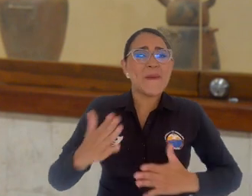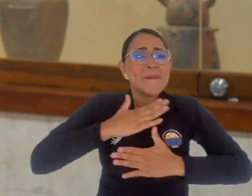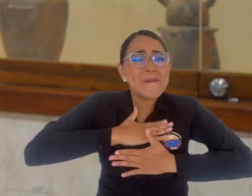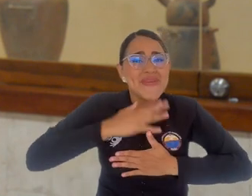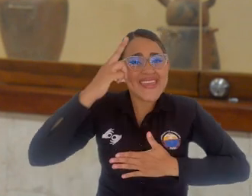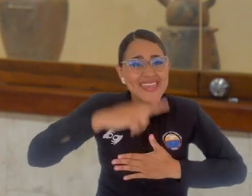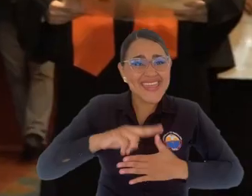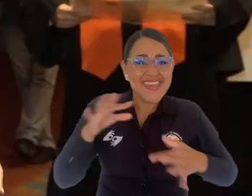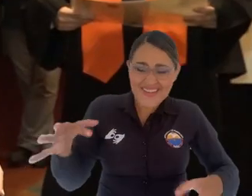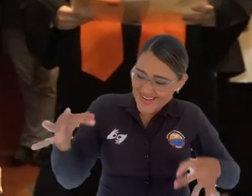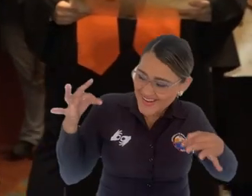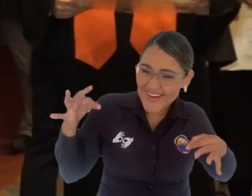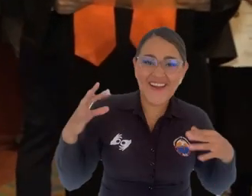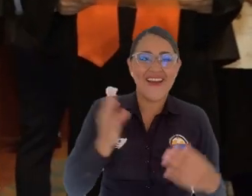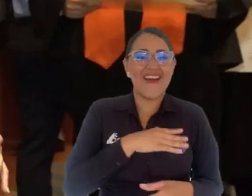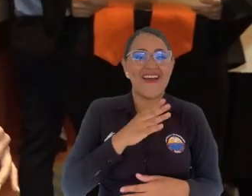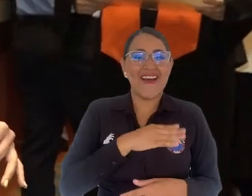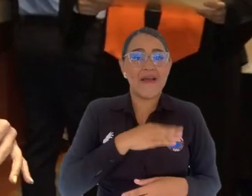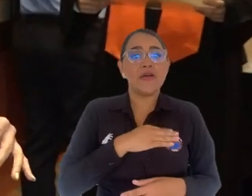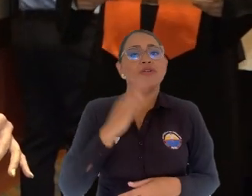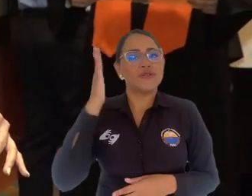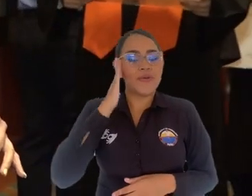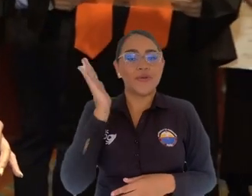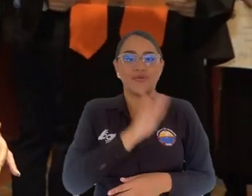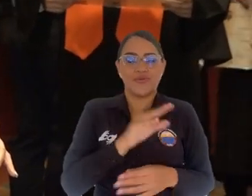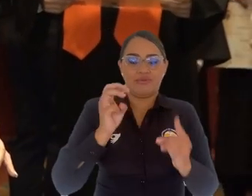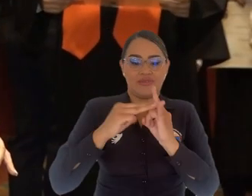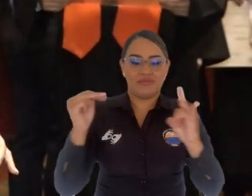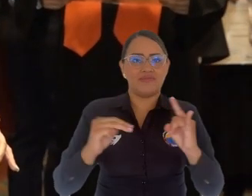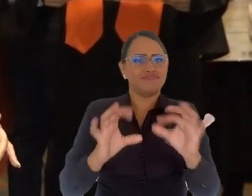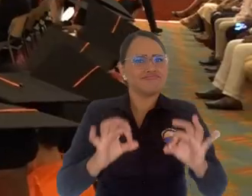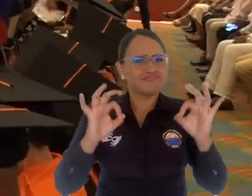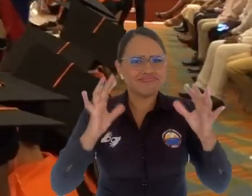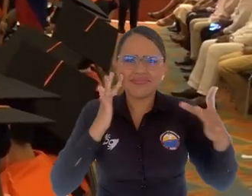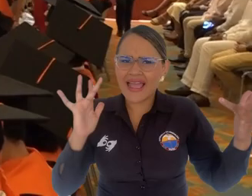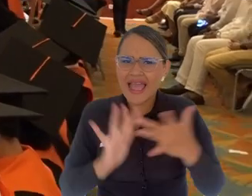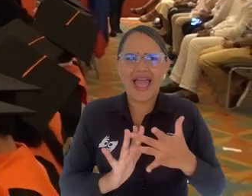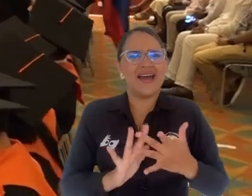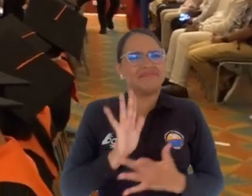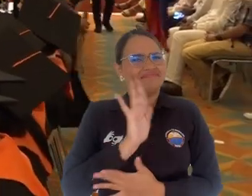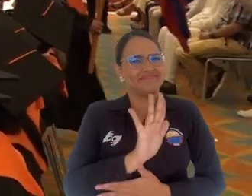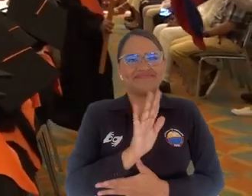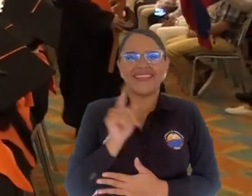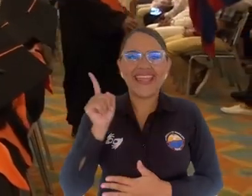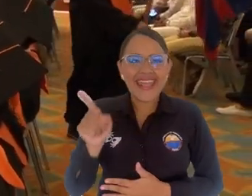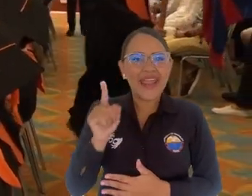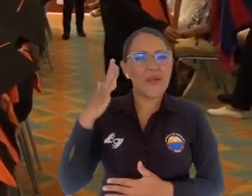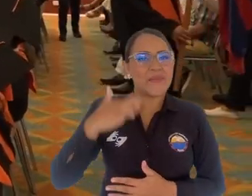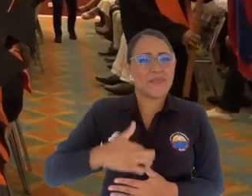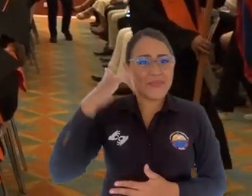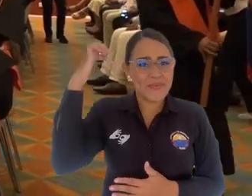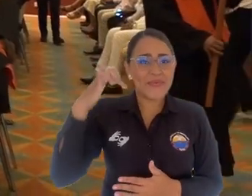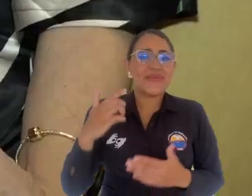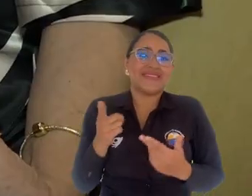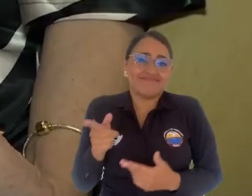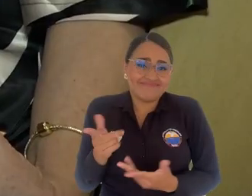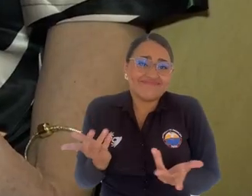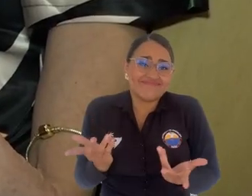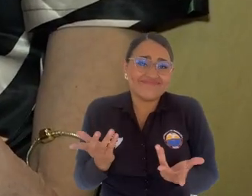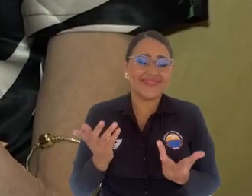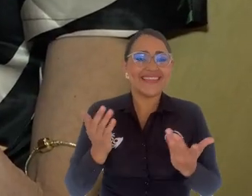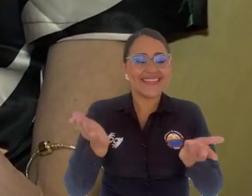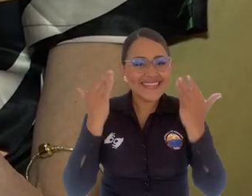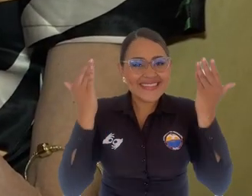electrónico de mi hijo, porque me parece una excelente academia para que Carlos realizara sus estudios profesionales, además de eso porque